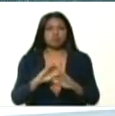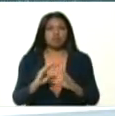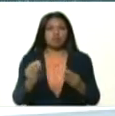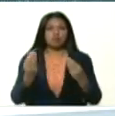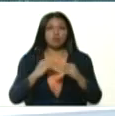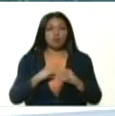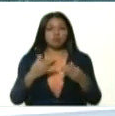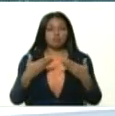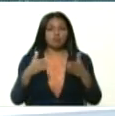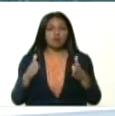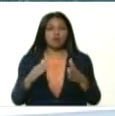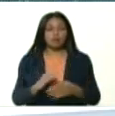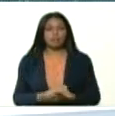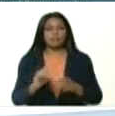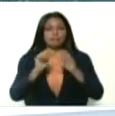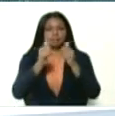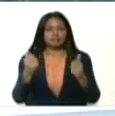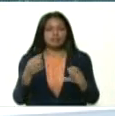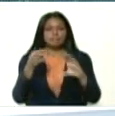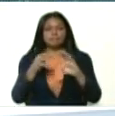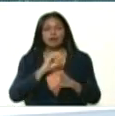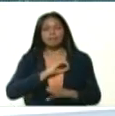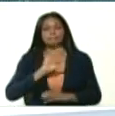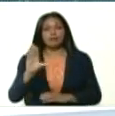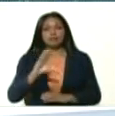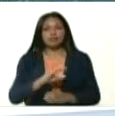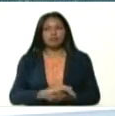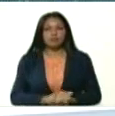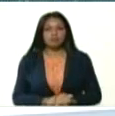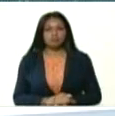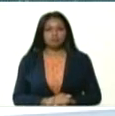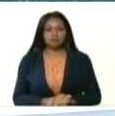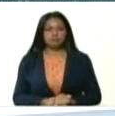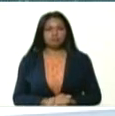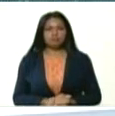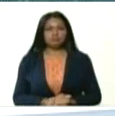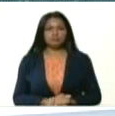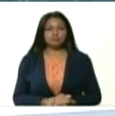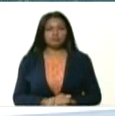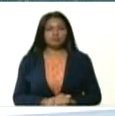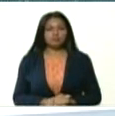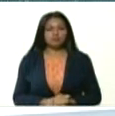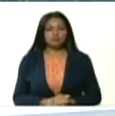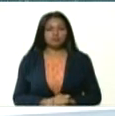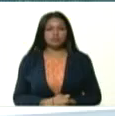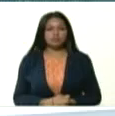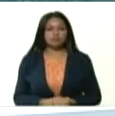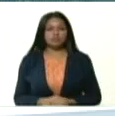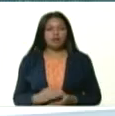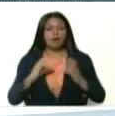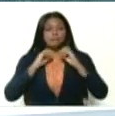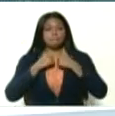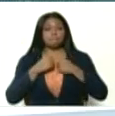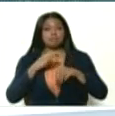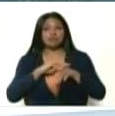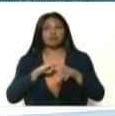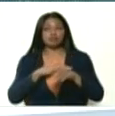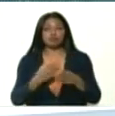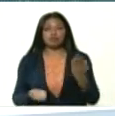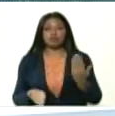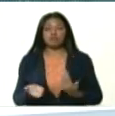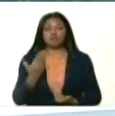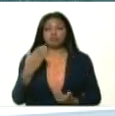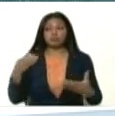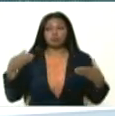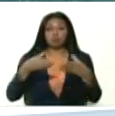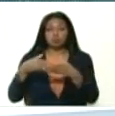estará disponible en el sistema patria. Ya tanto el ministro Aristóbulo como el ministro Trompis han sostenido importantes